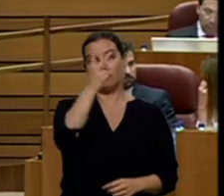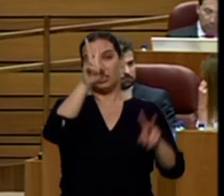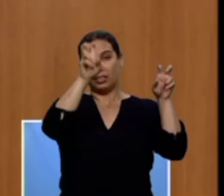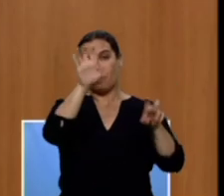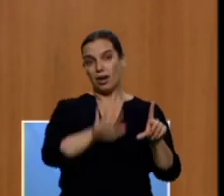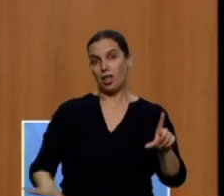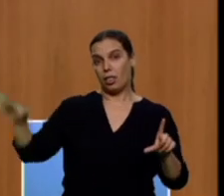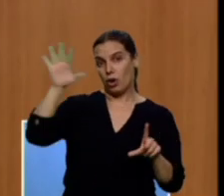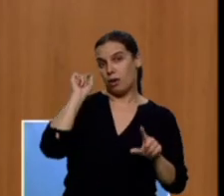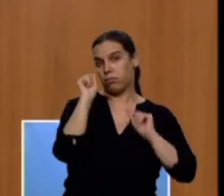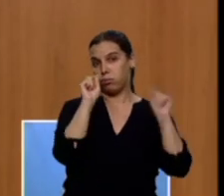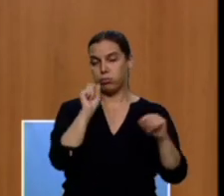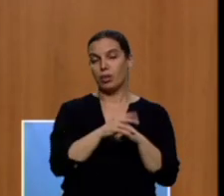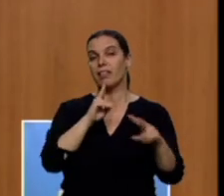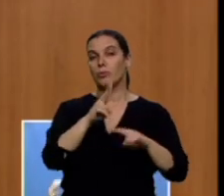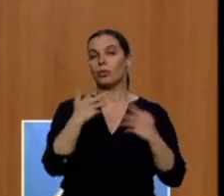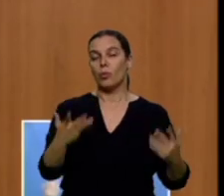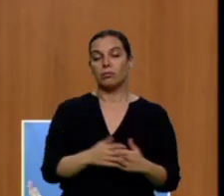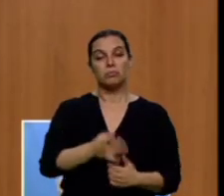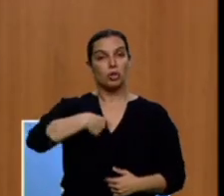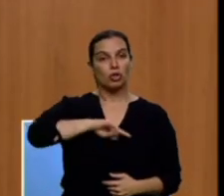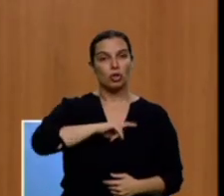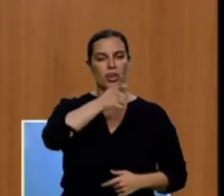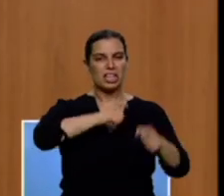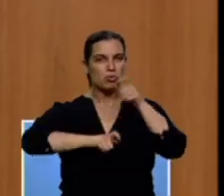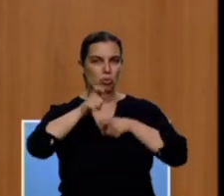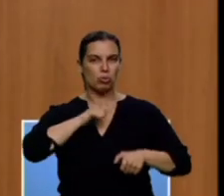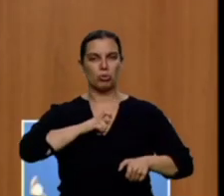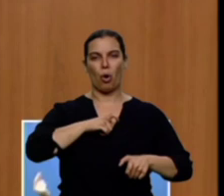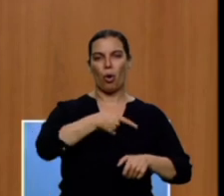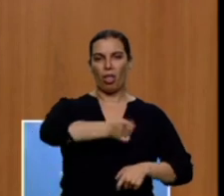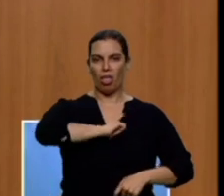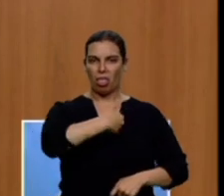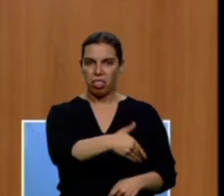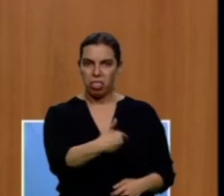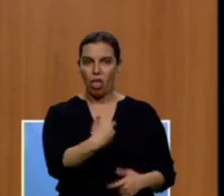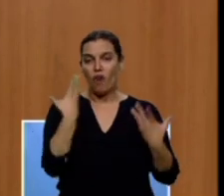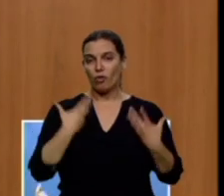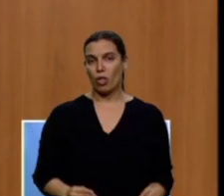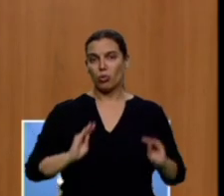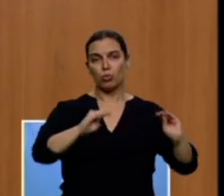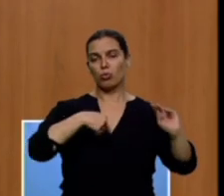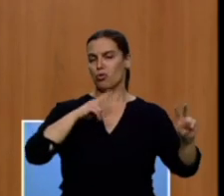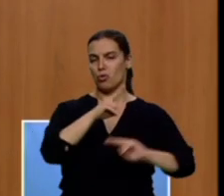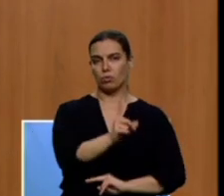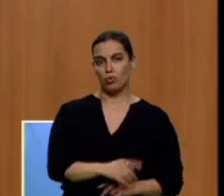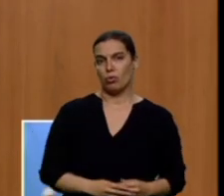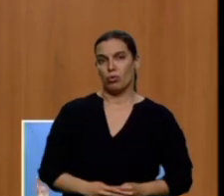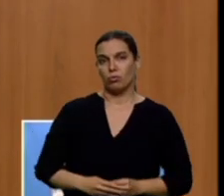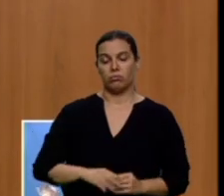dicho... No responderemos a los insultos, ni a las descalificaciones, ni a la frustración de estos días. No harán mella en nosotros.